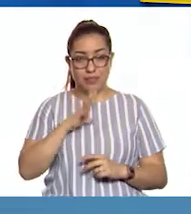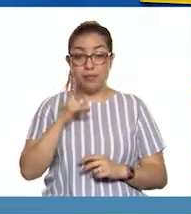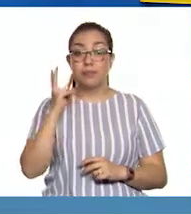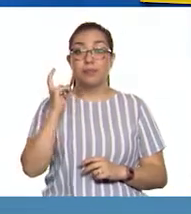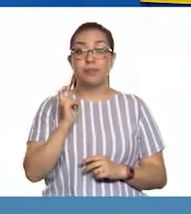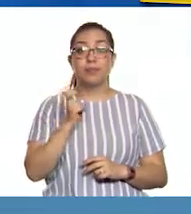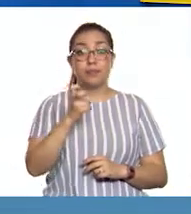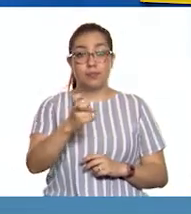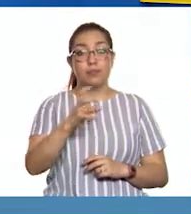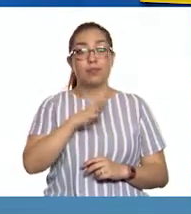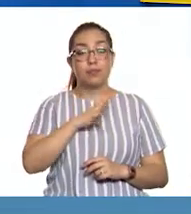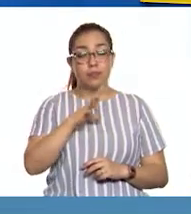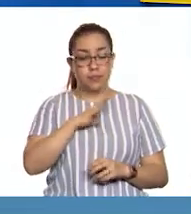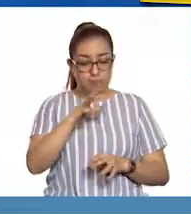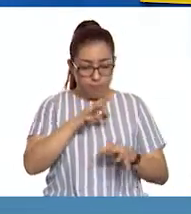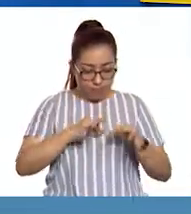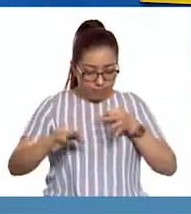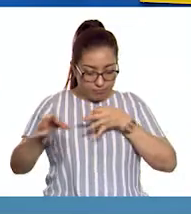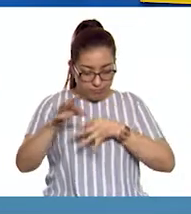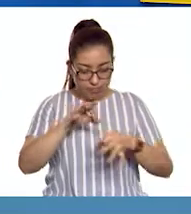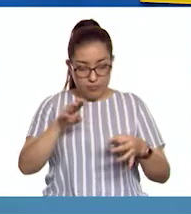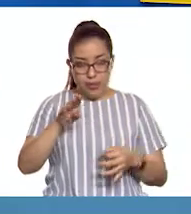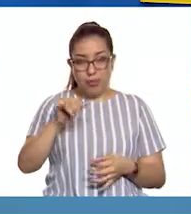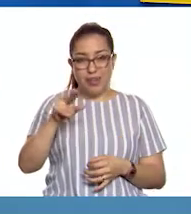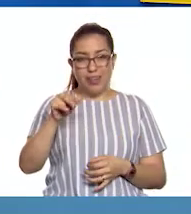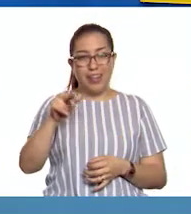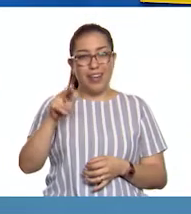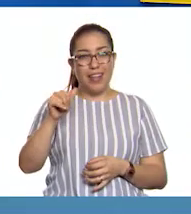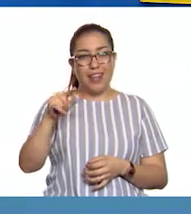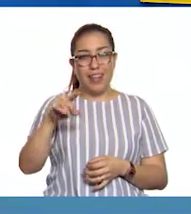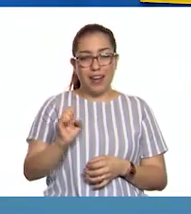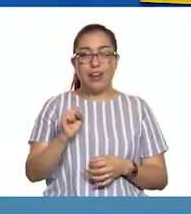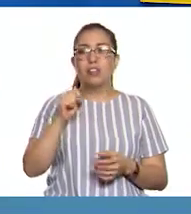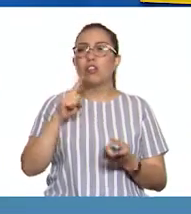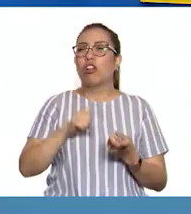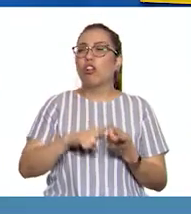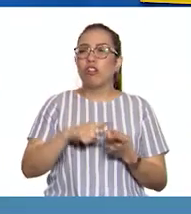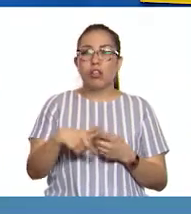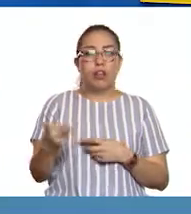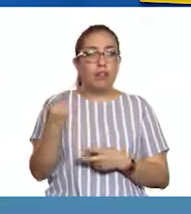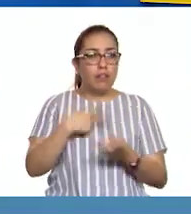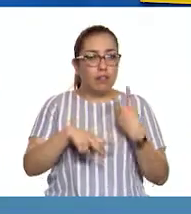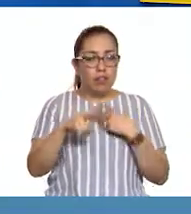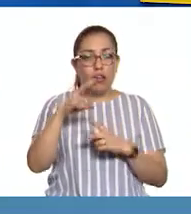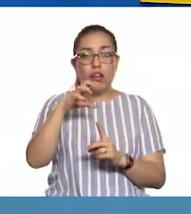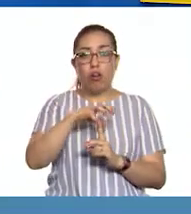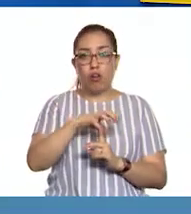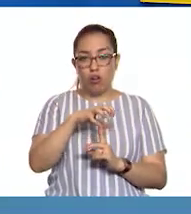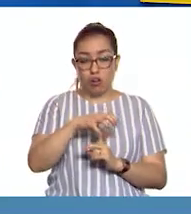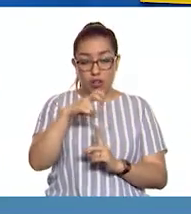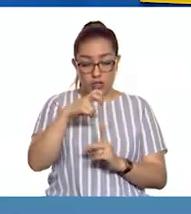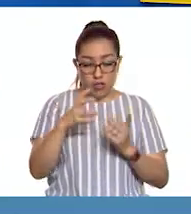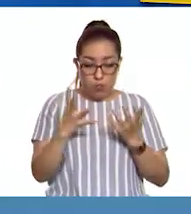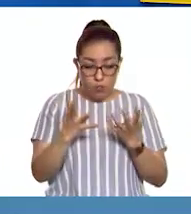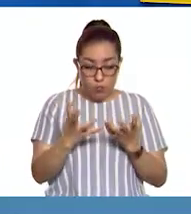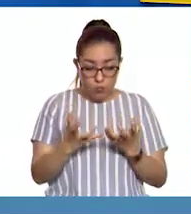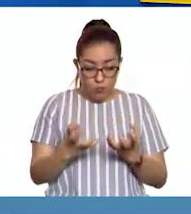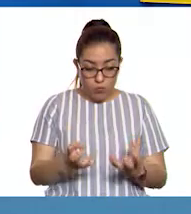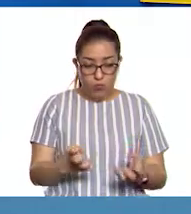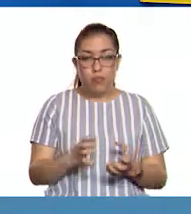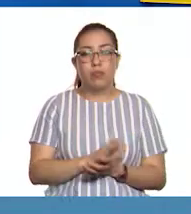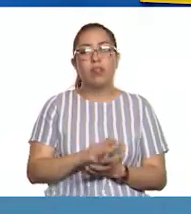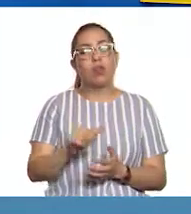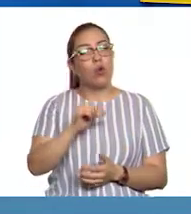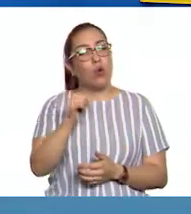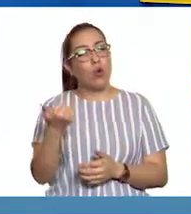plantas obtienen minerales y nitrógeno de los hongos y estos absorben nutrimentos de ellas. Otro